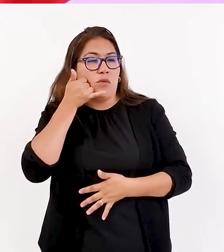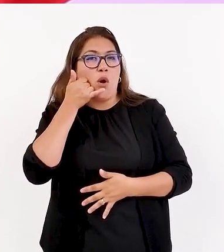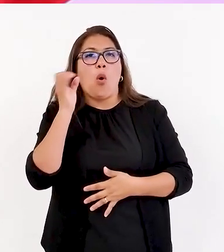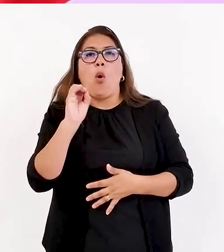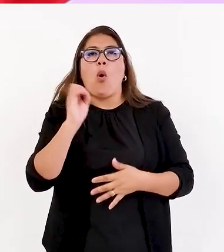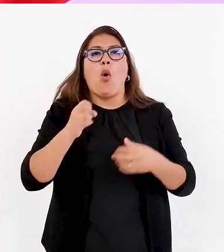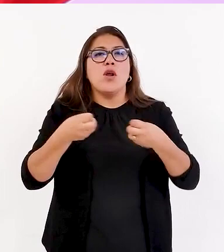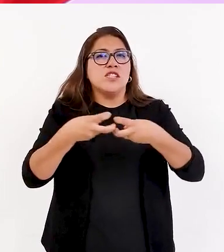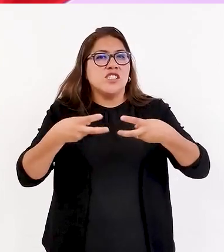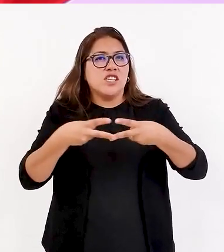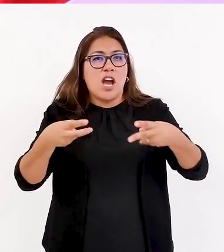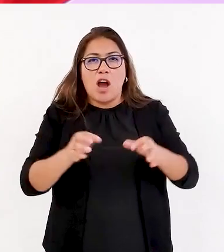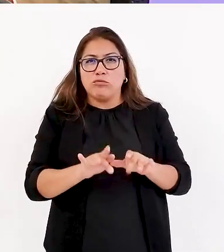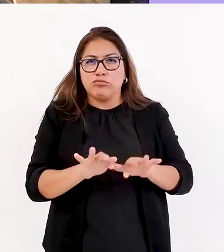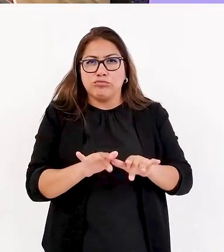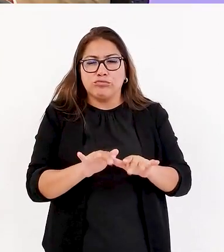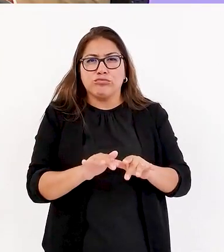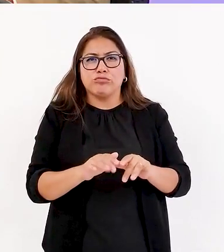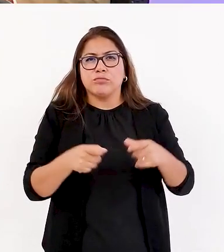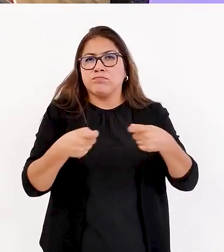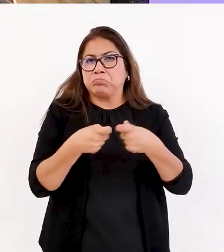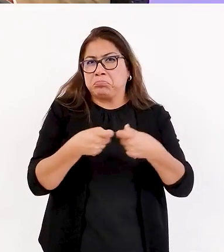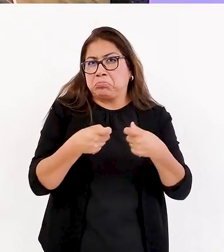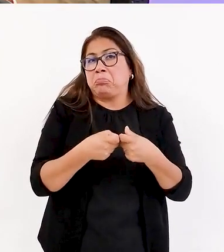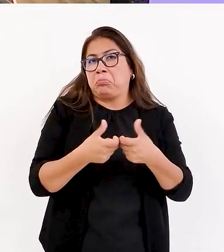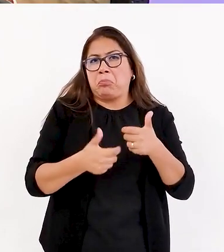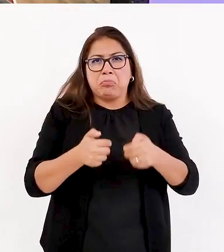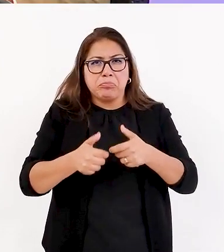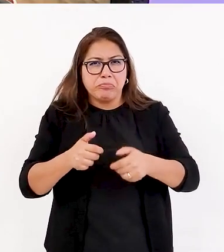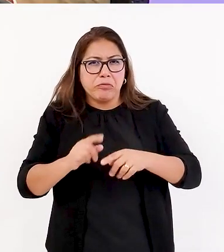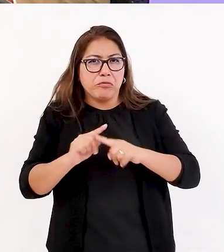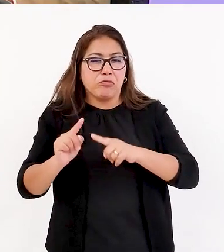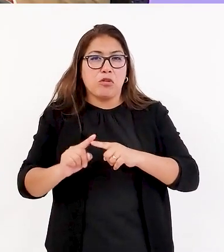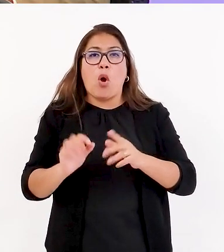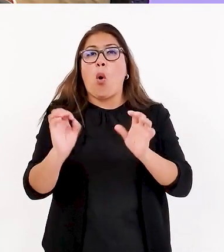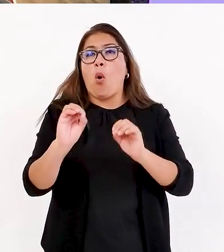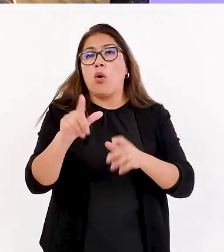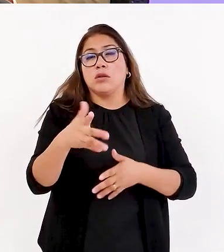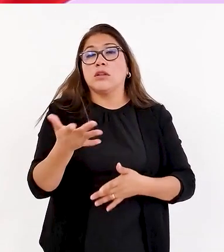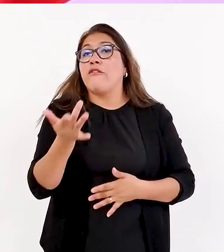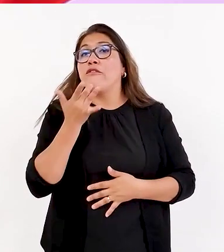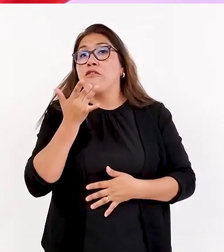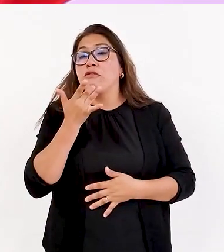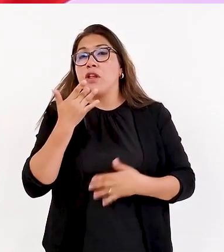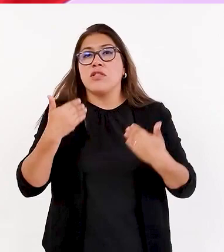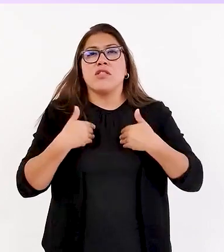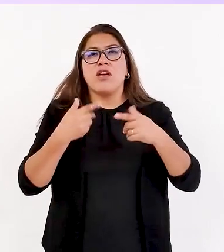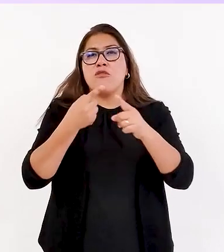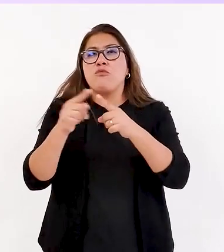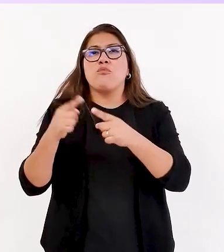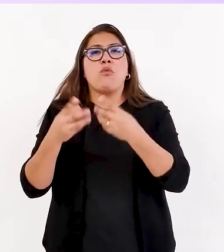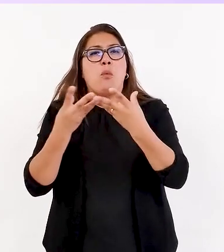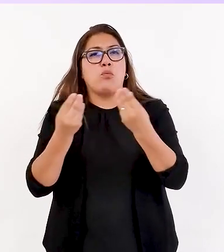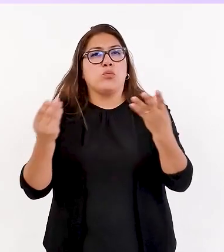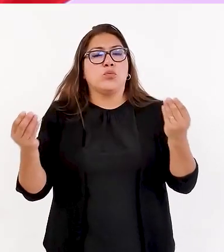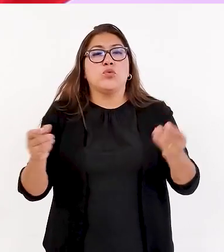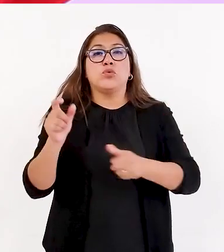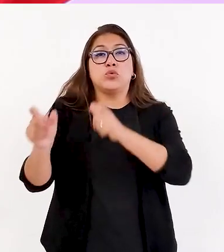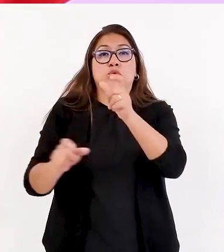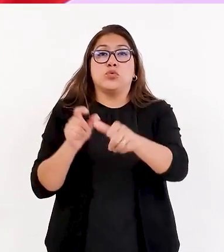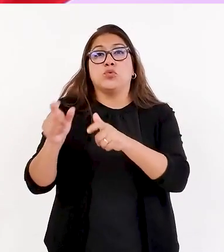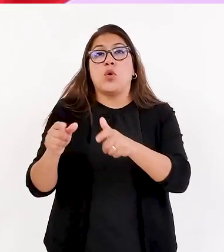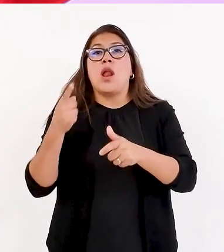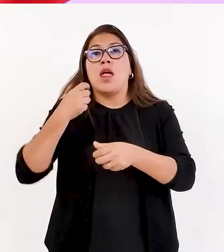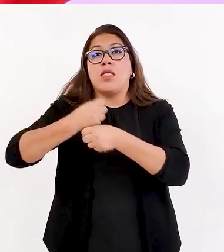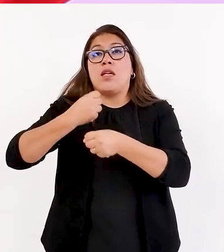vía chat o vía correo electrónico o en todo caso si prefieren, porque tenemos muchos usuarios que prefieren un trato personal.